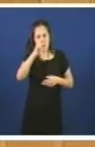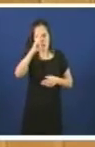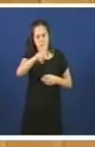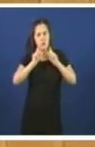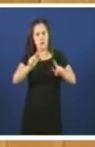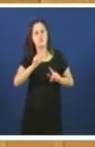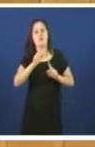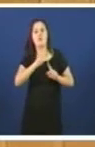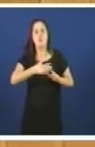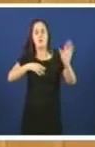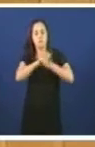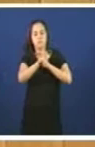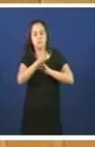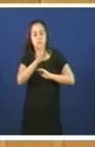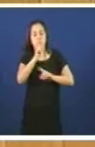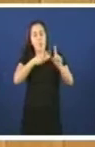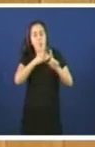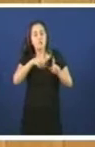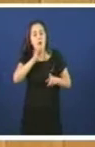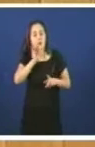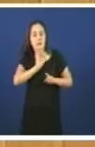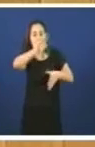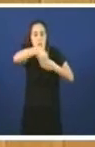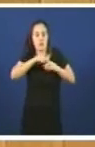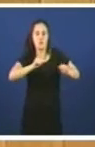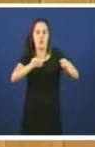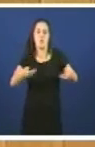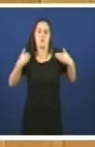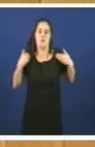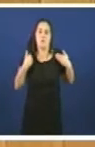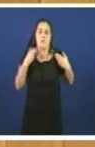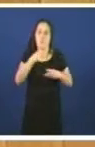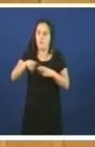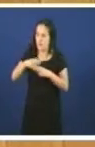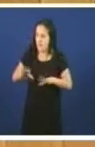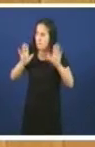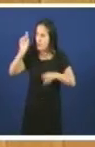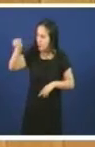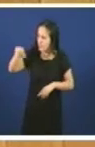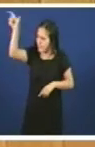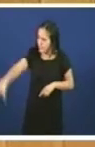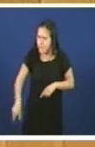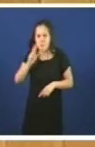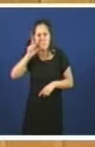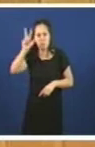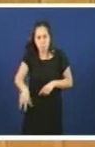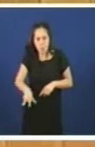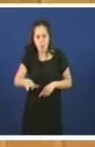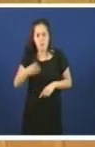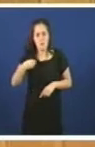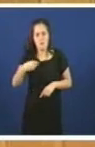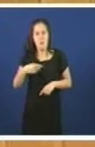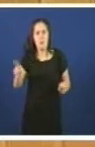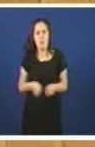no desempeño público da súa responsabilidade política. Vostede mesmo recoñeceu que non entran a calidade da lingua que